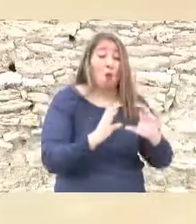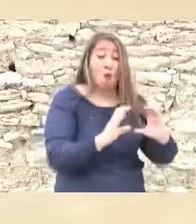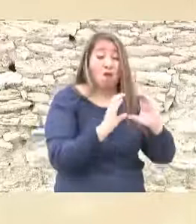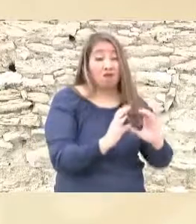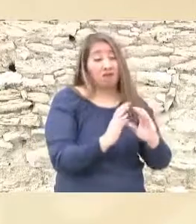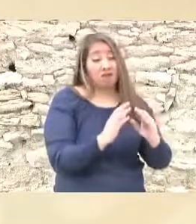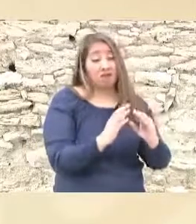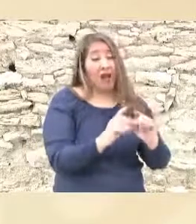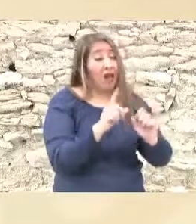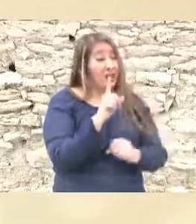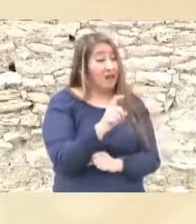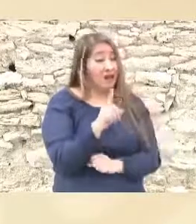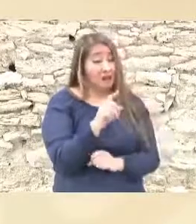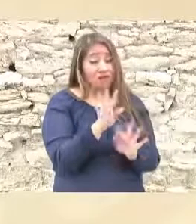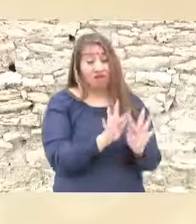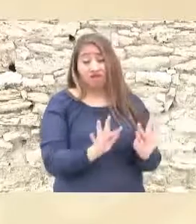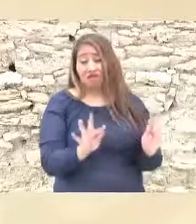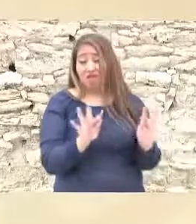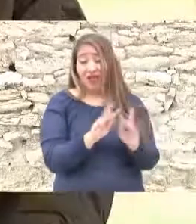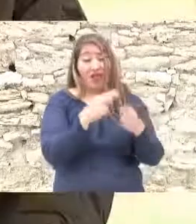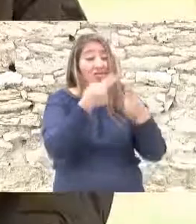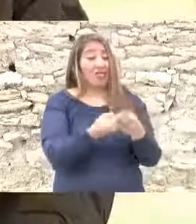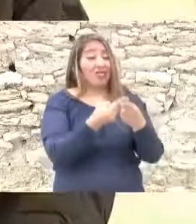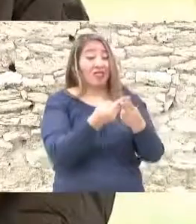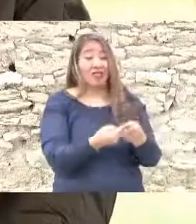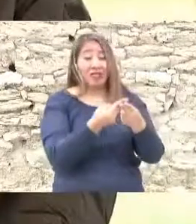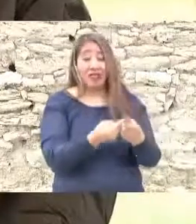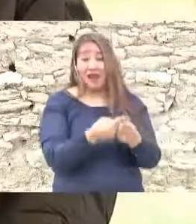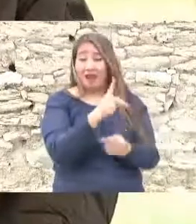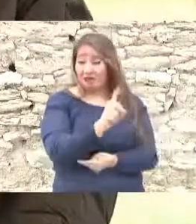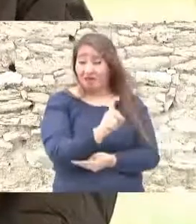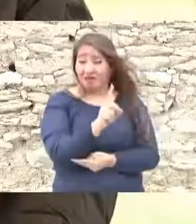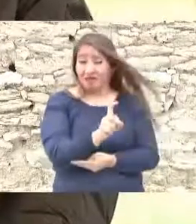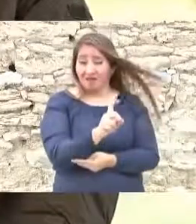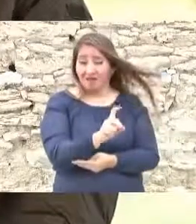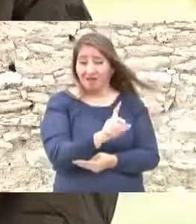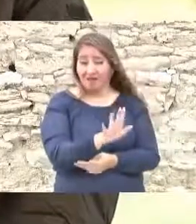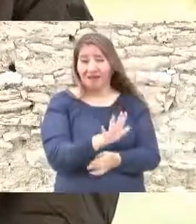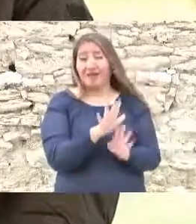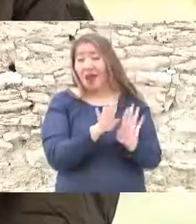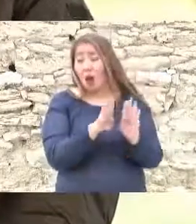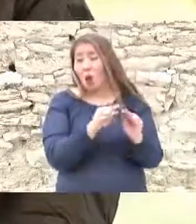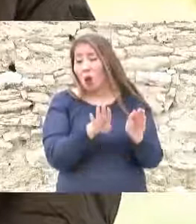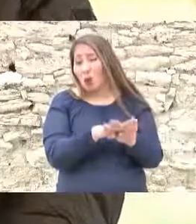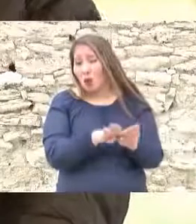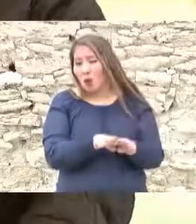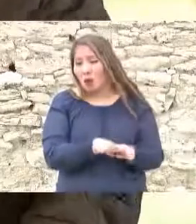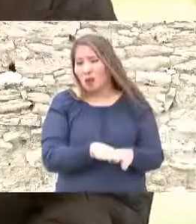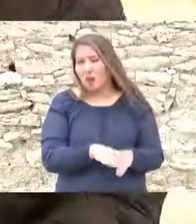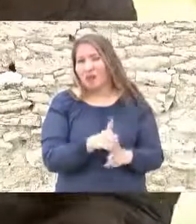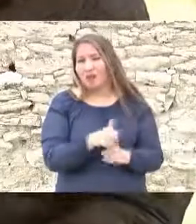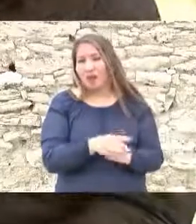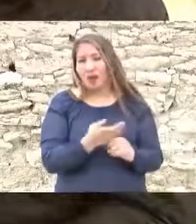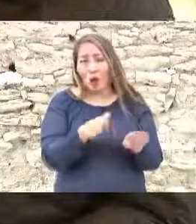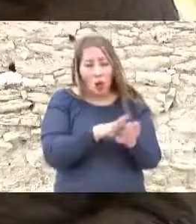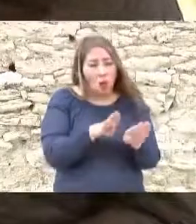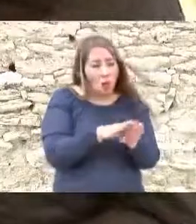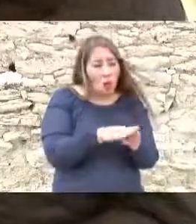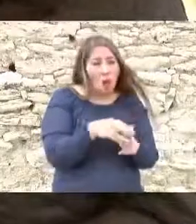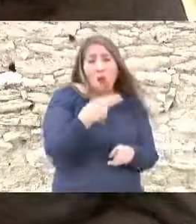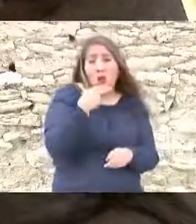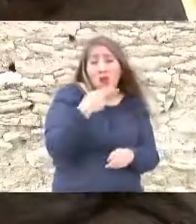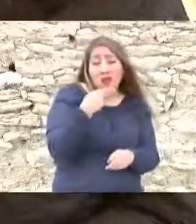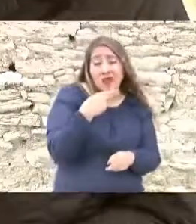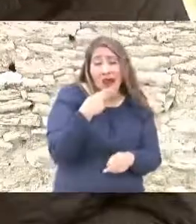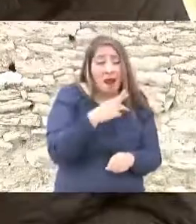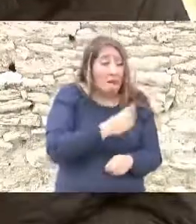el agua de conservar el agua de manejar racionalmente el